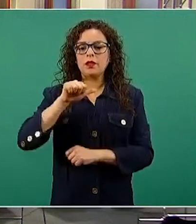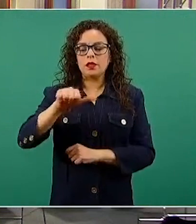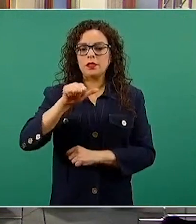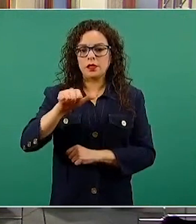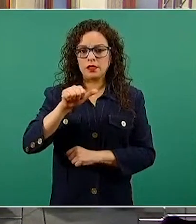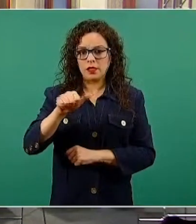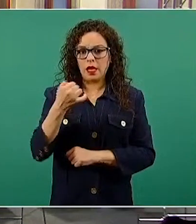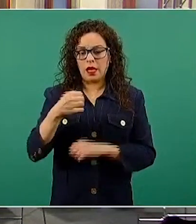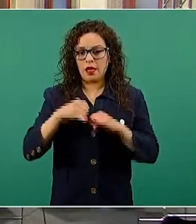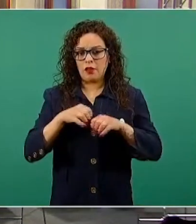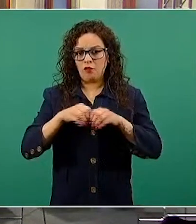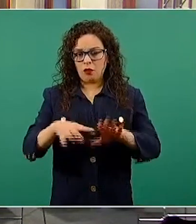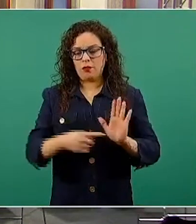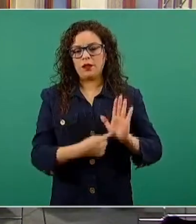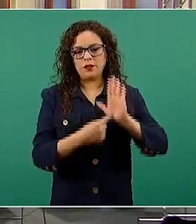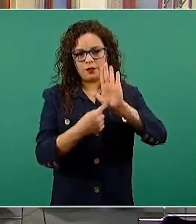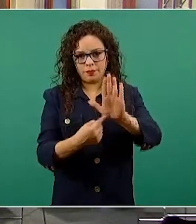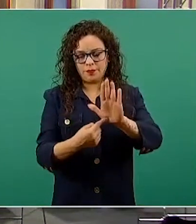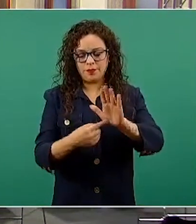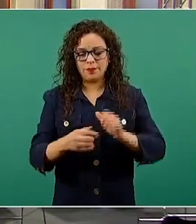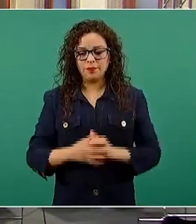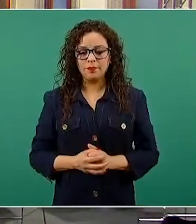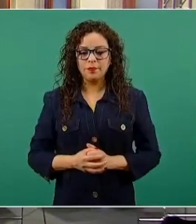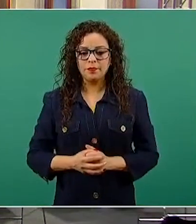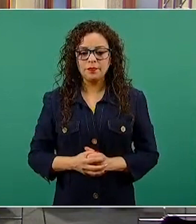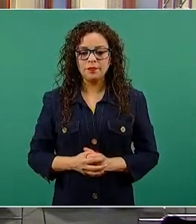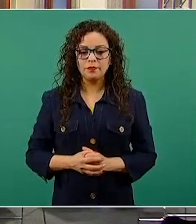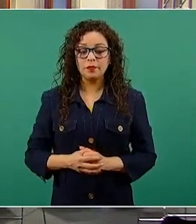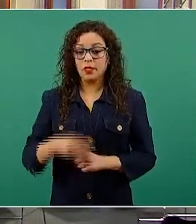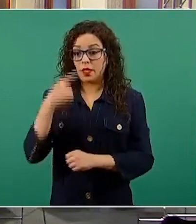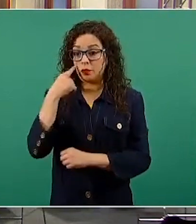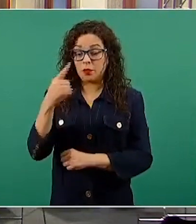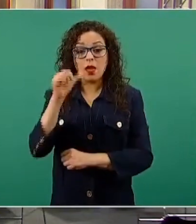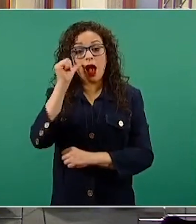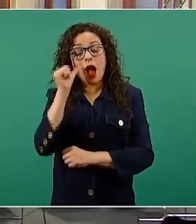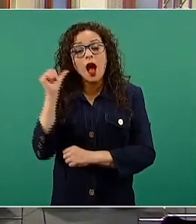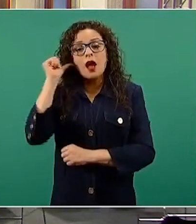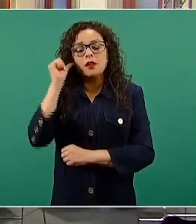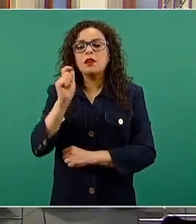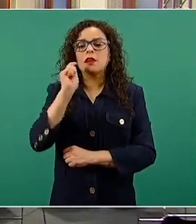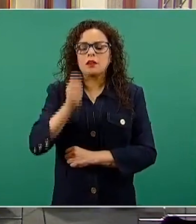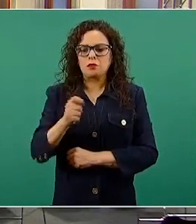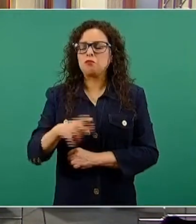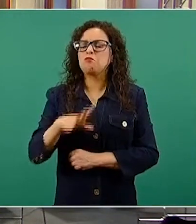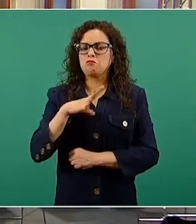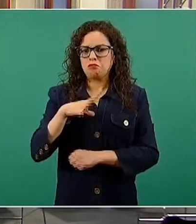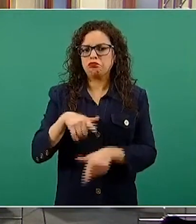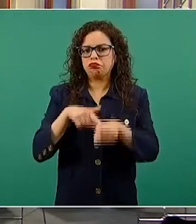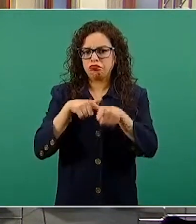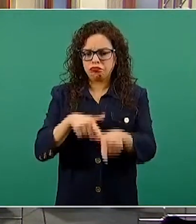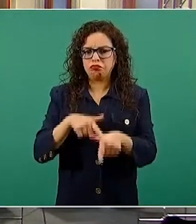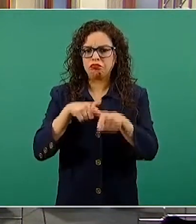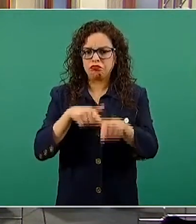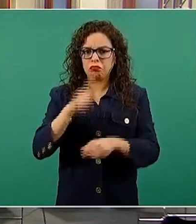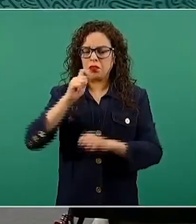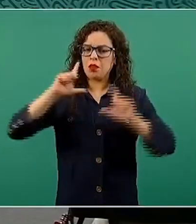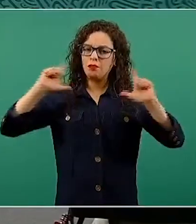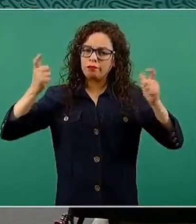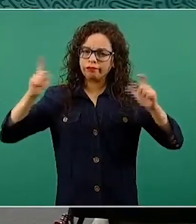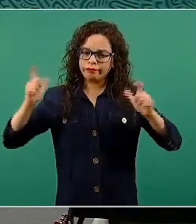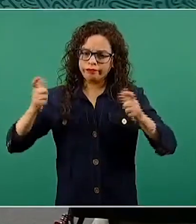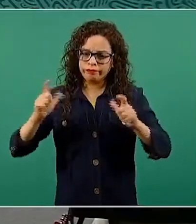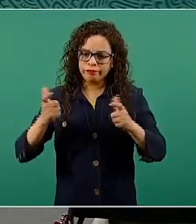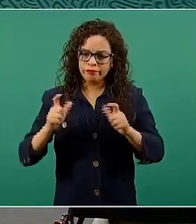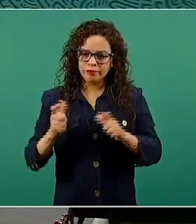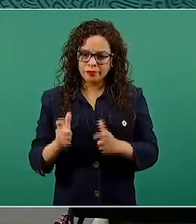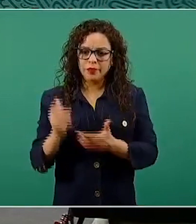y ayer veíamos que se mantiene, continúa el comportamiento descendente para una nueva semana. Y